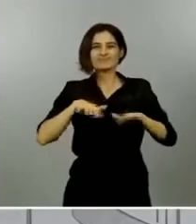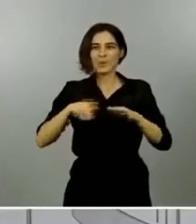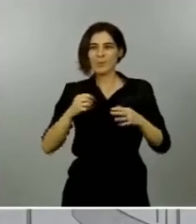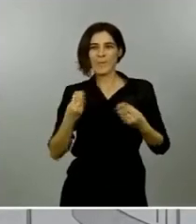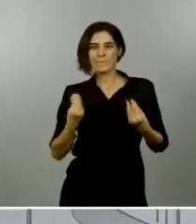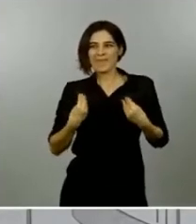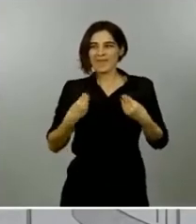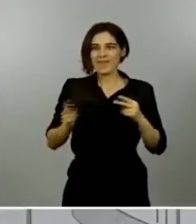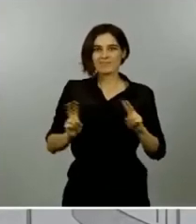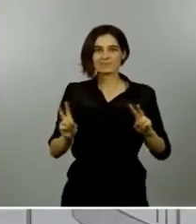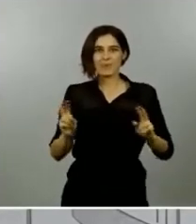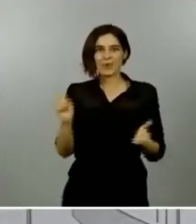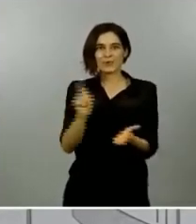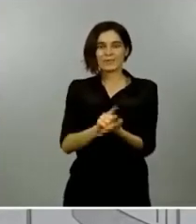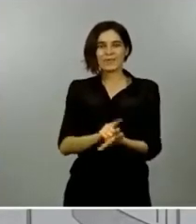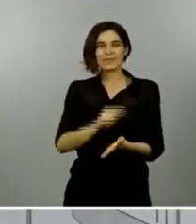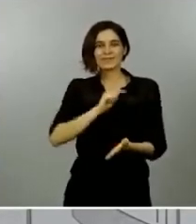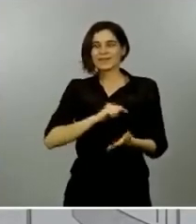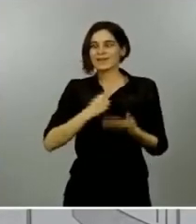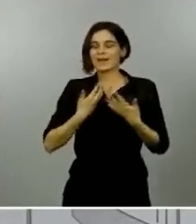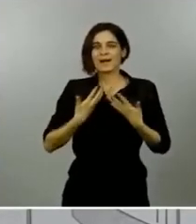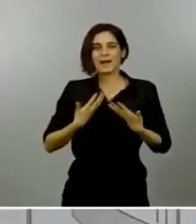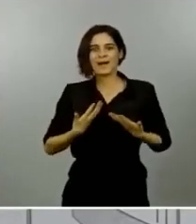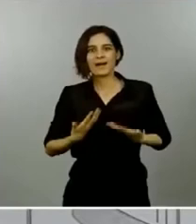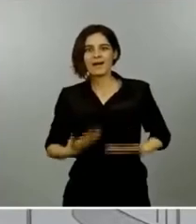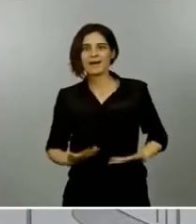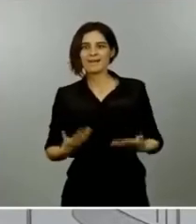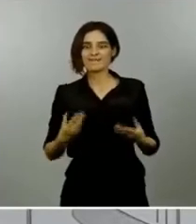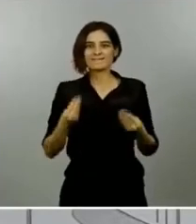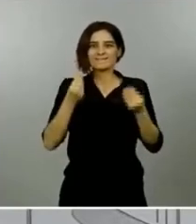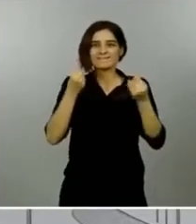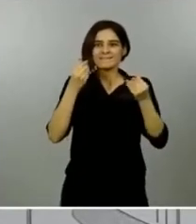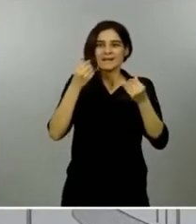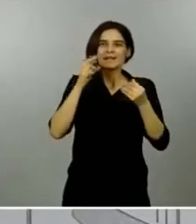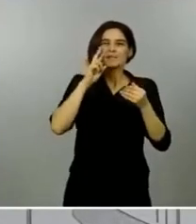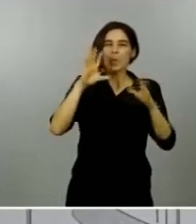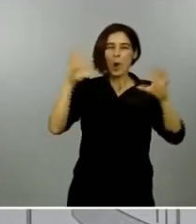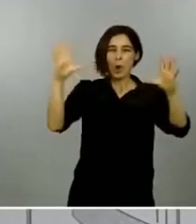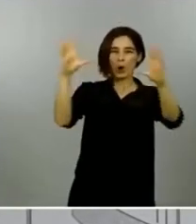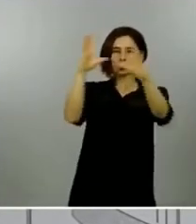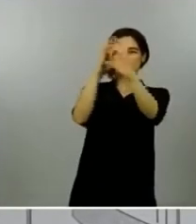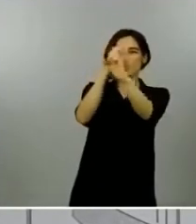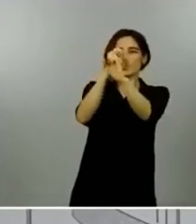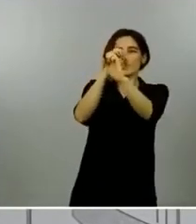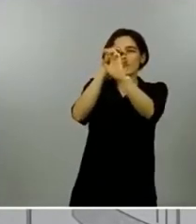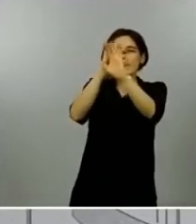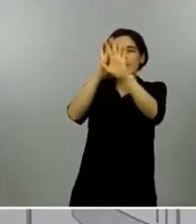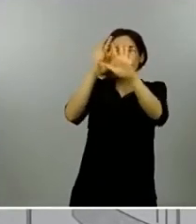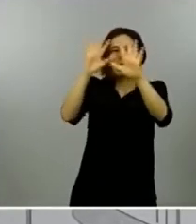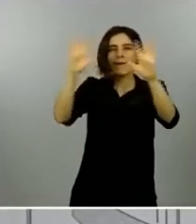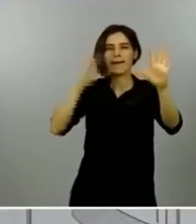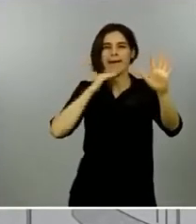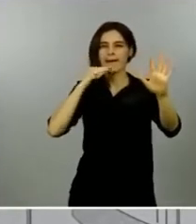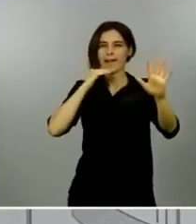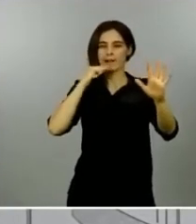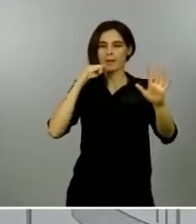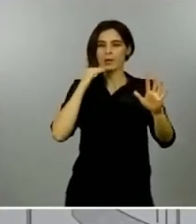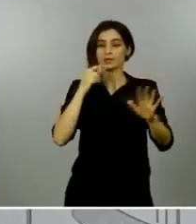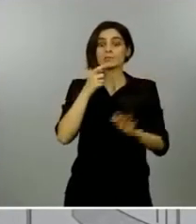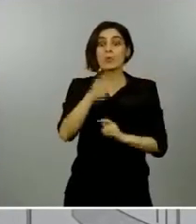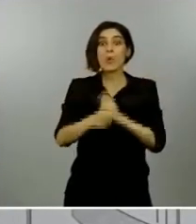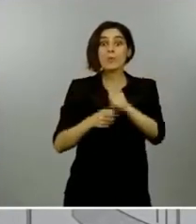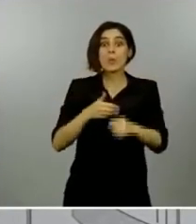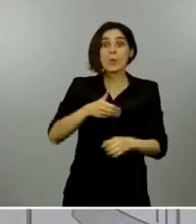pues bien en los próximos días en las próximas semanas iremos retomando nuestras vidas tenemos por delante un horizonte esperanzador porque hemos demostrado